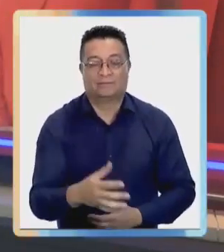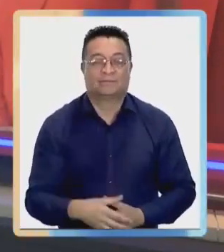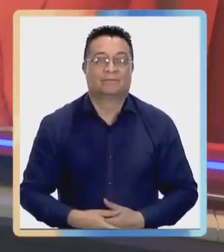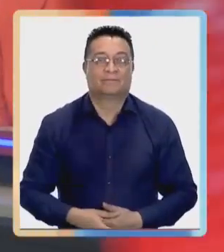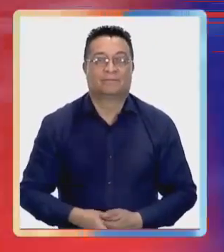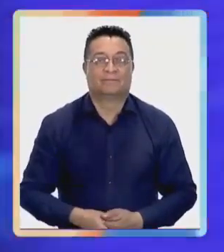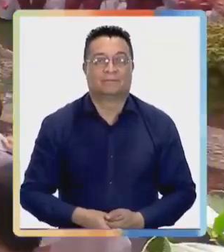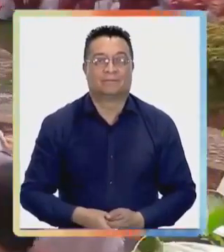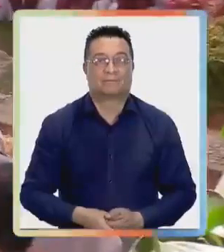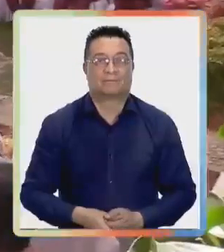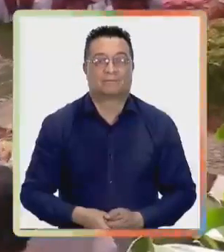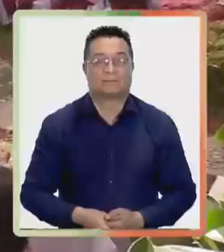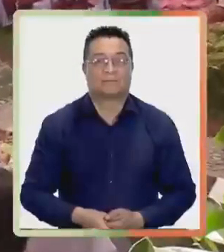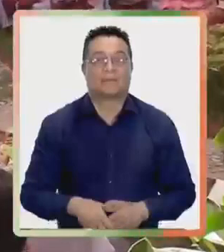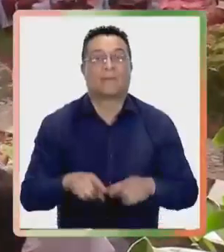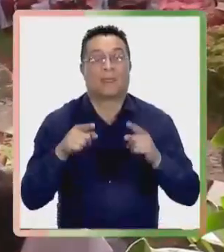más.